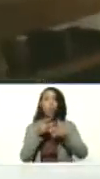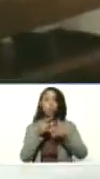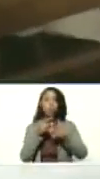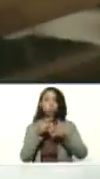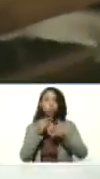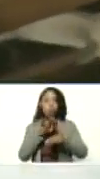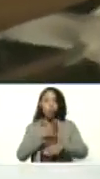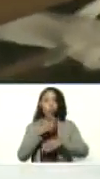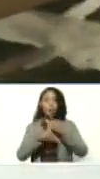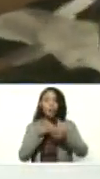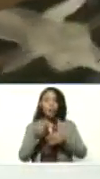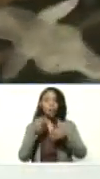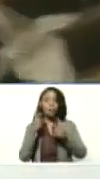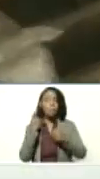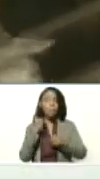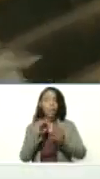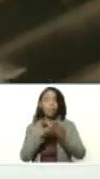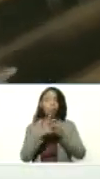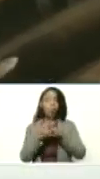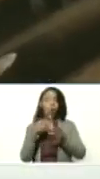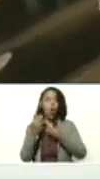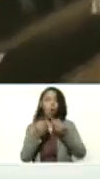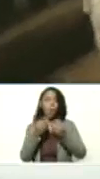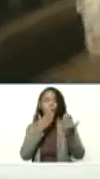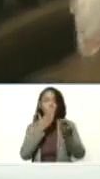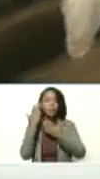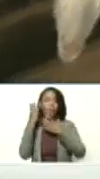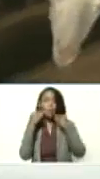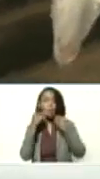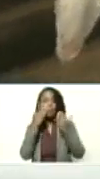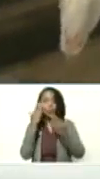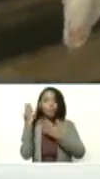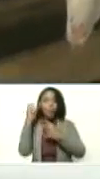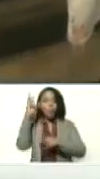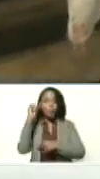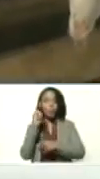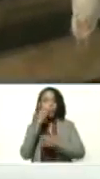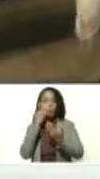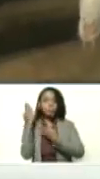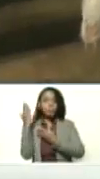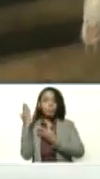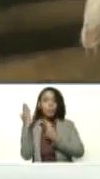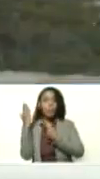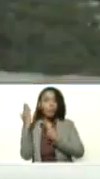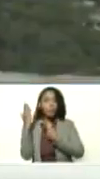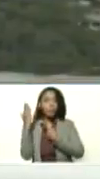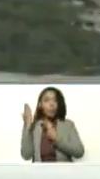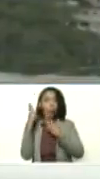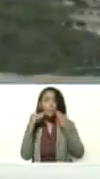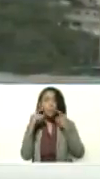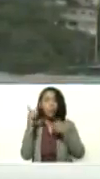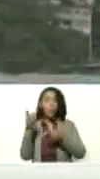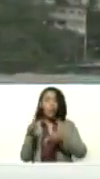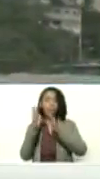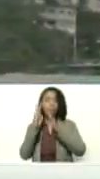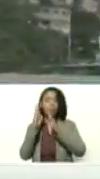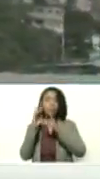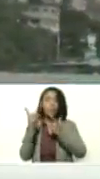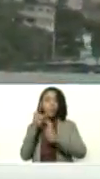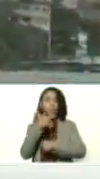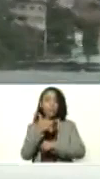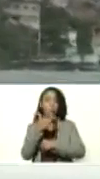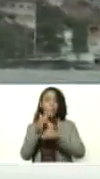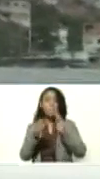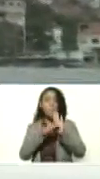sectores más urbanizados, más barriales, como es esta experiencia que acabamos de ver de Petare. Esta experiencia de Petare, presidente, es un edificio de tres